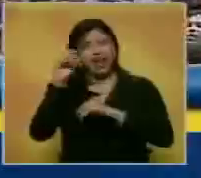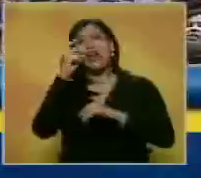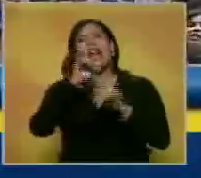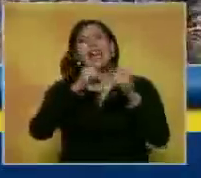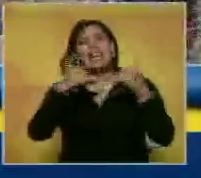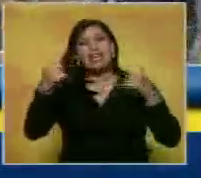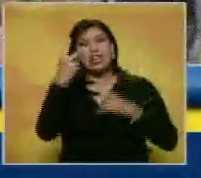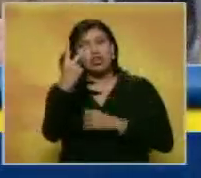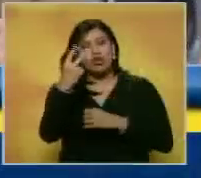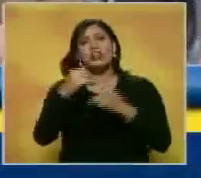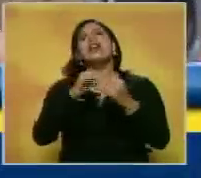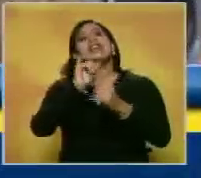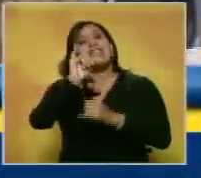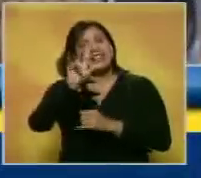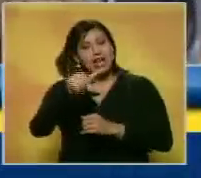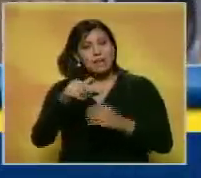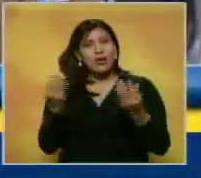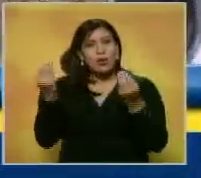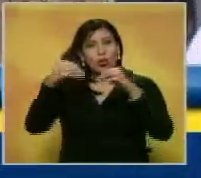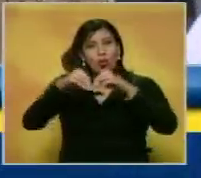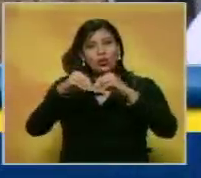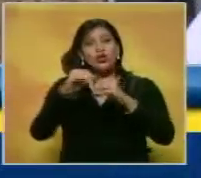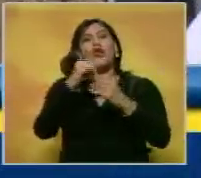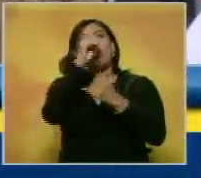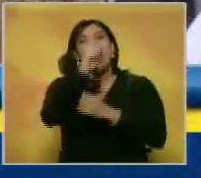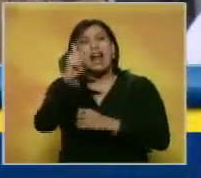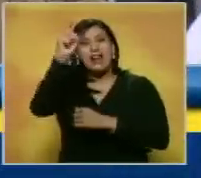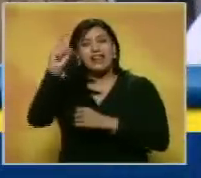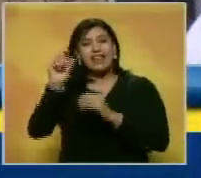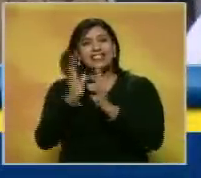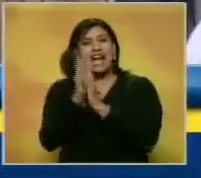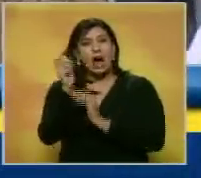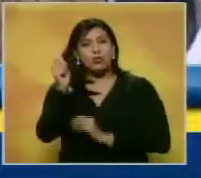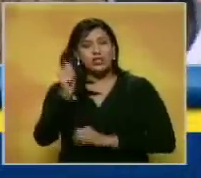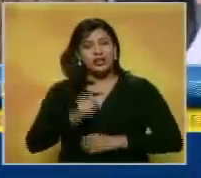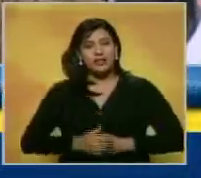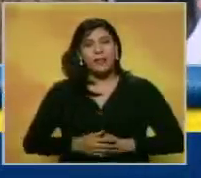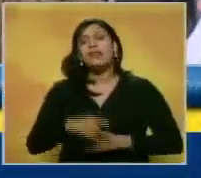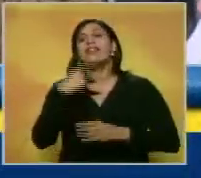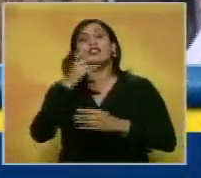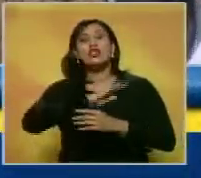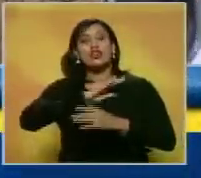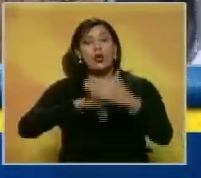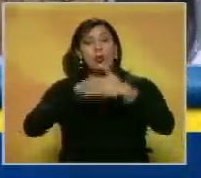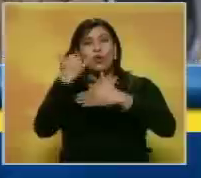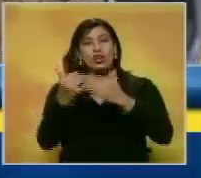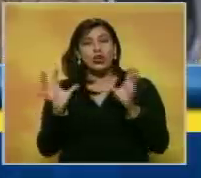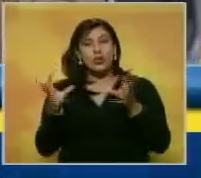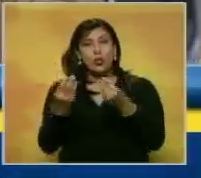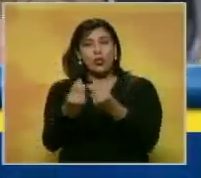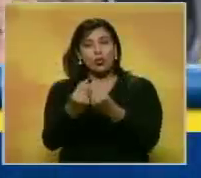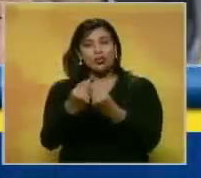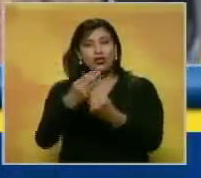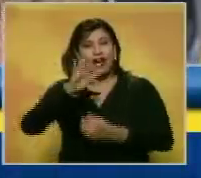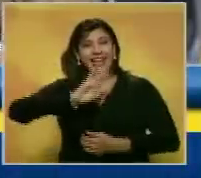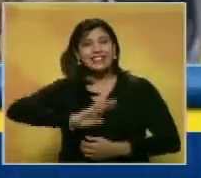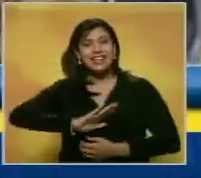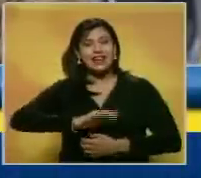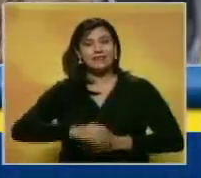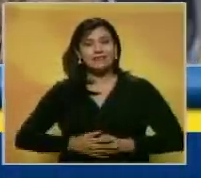2 del Metro de Los Teques y consolidará el Metro Cable San Agustín. Tenemos un conjunto de proyectos que están